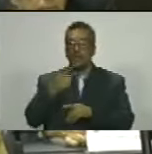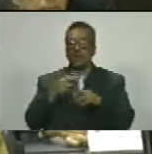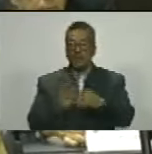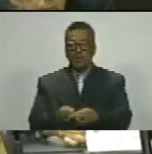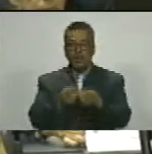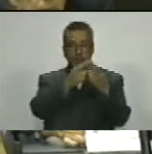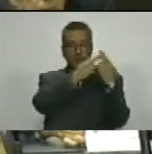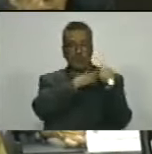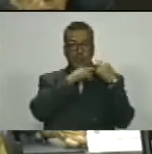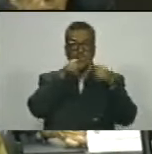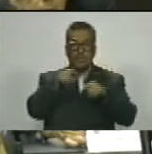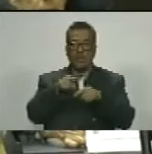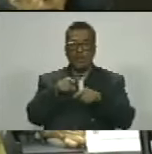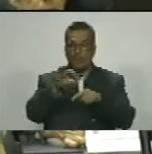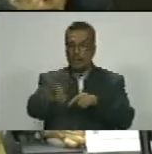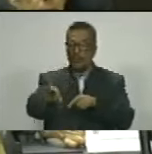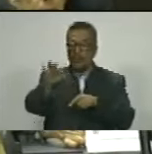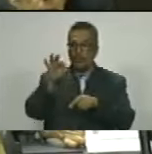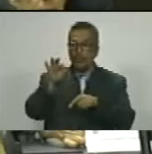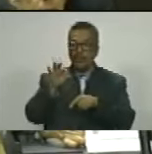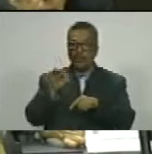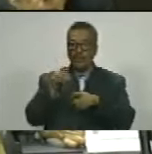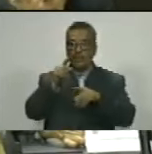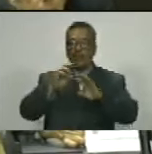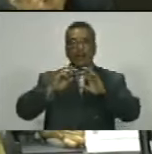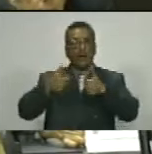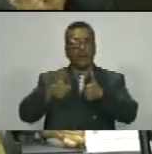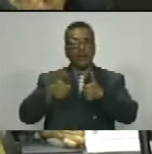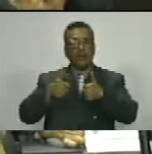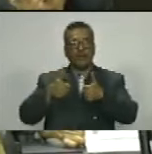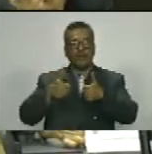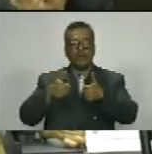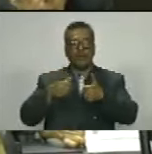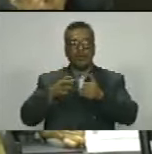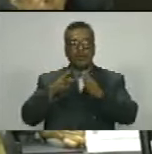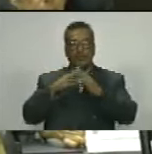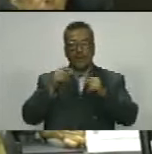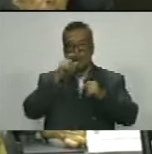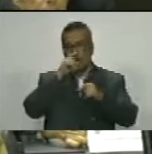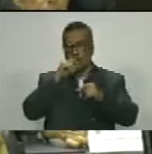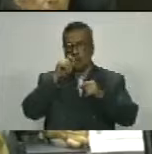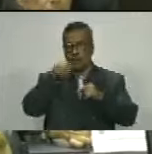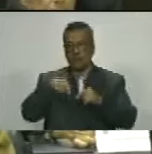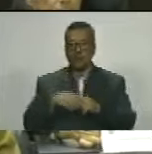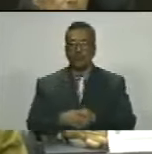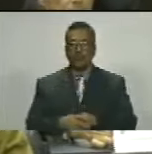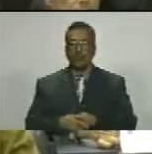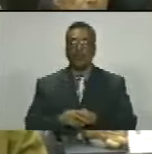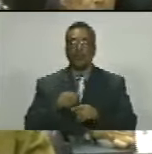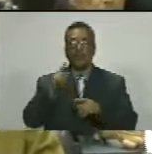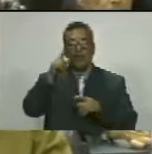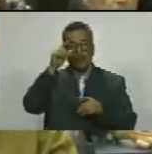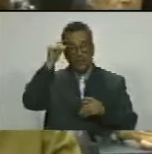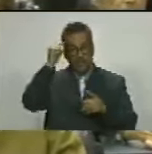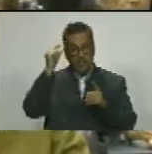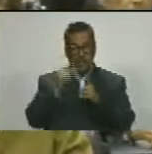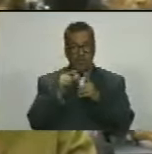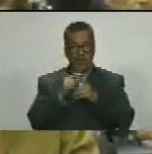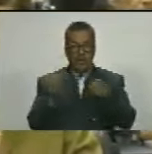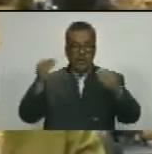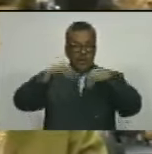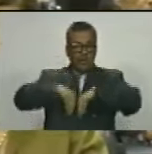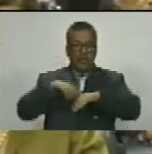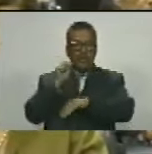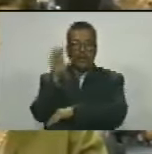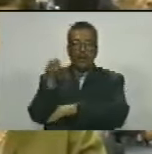representación se elegirá al comienzo de cada periodo anual en fecha acordada por la